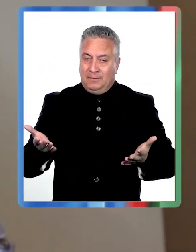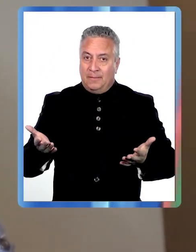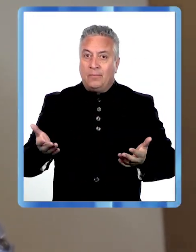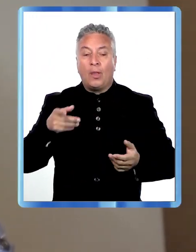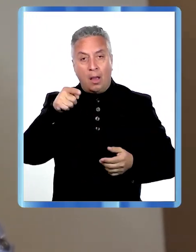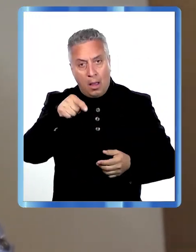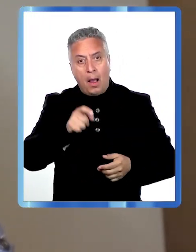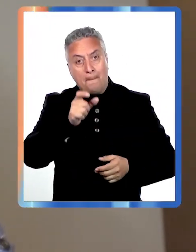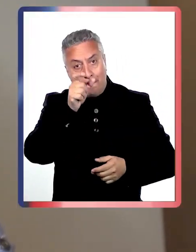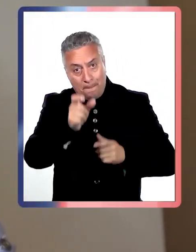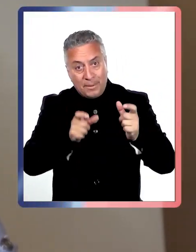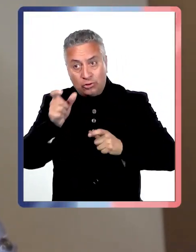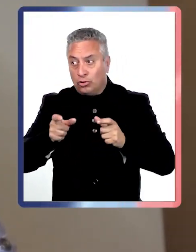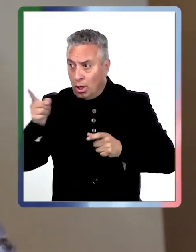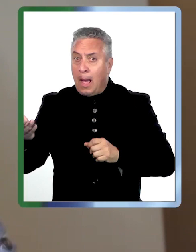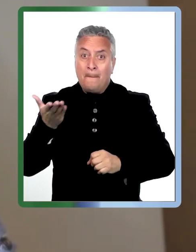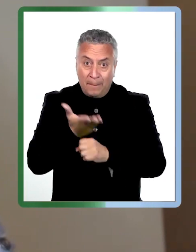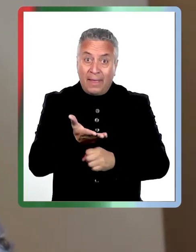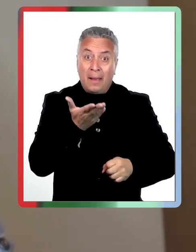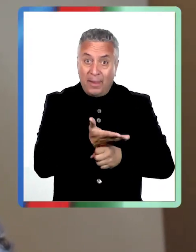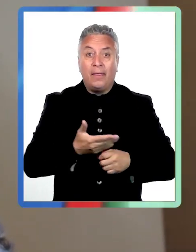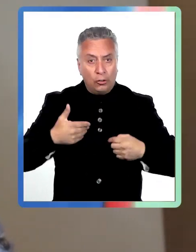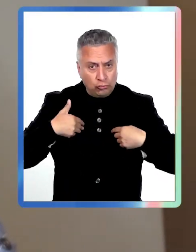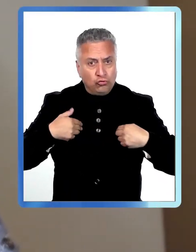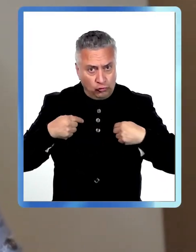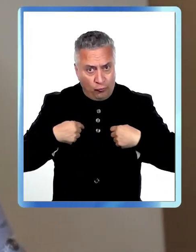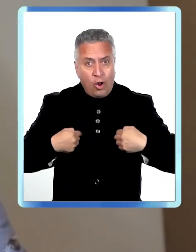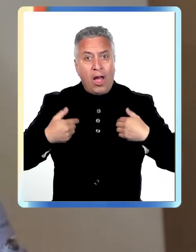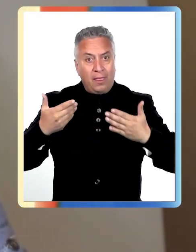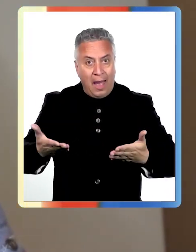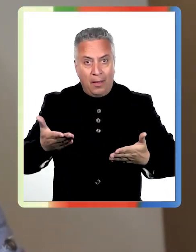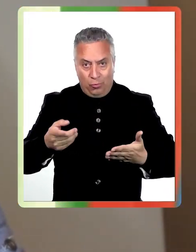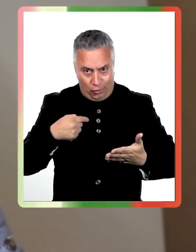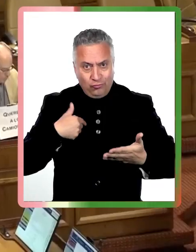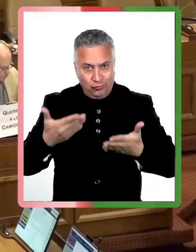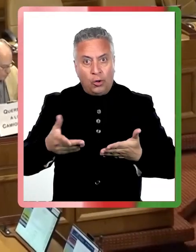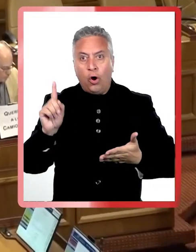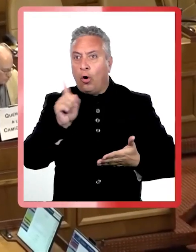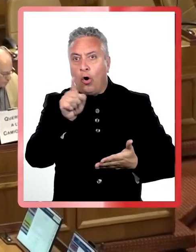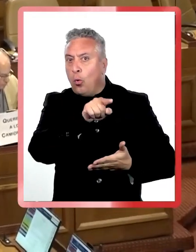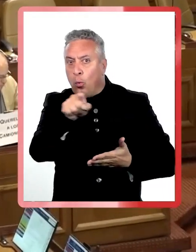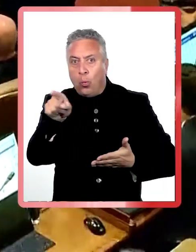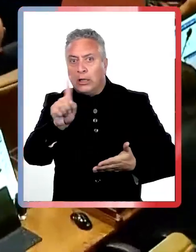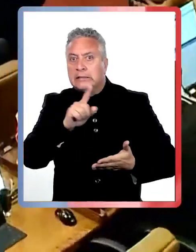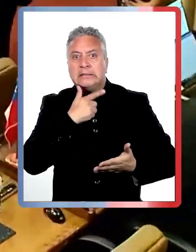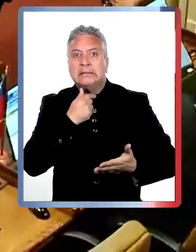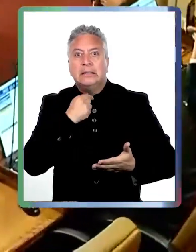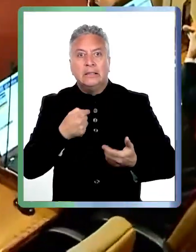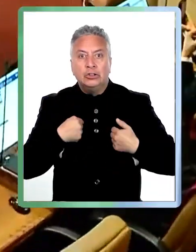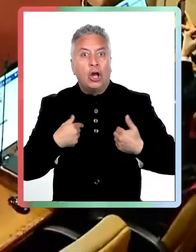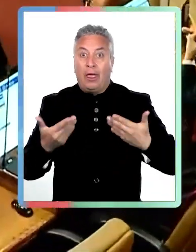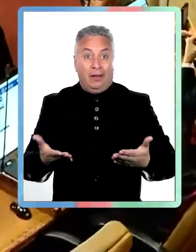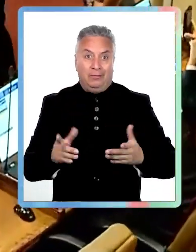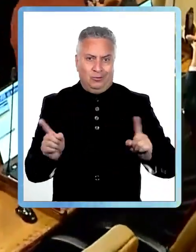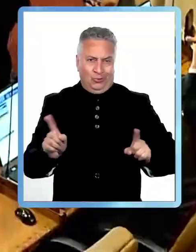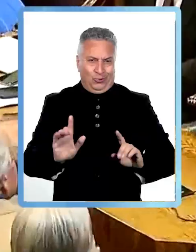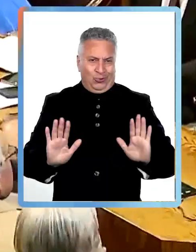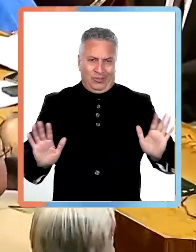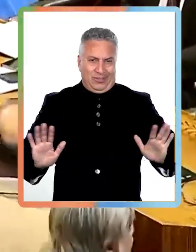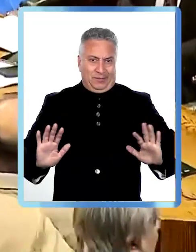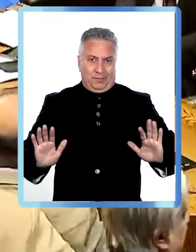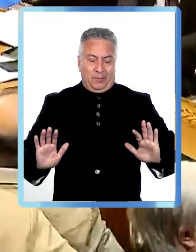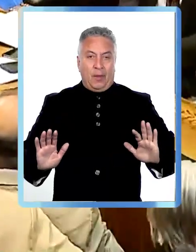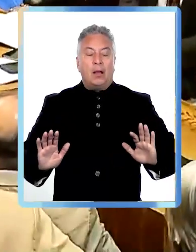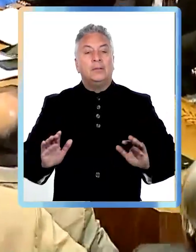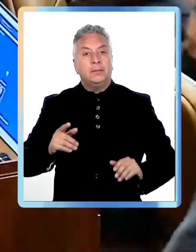nosotros estamos dando, no lo que ustedes quieren que nosotros demos. Por su parte, los diputados Jorge Rasgep y